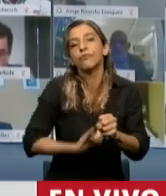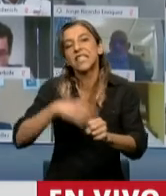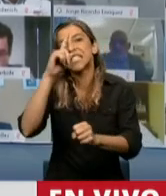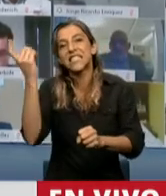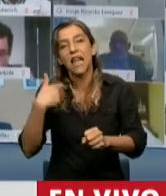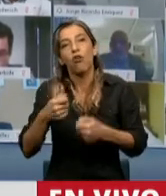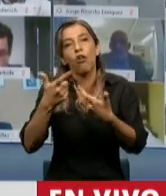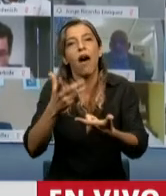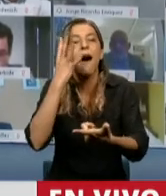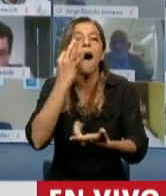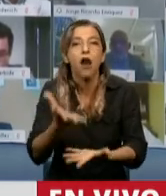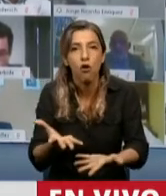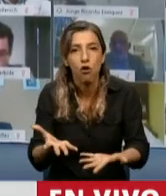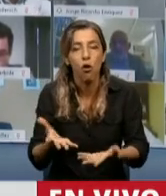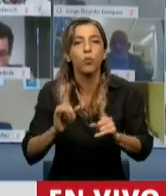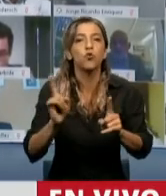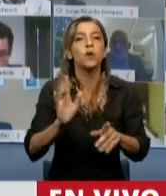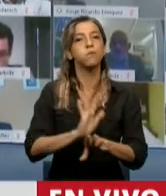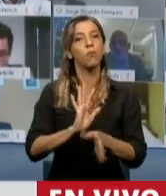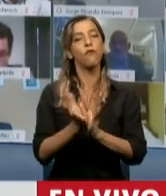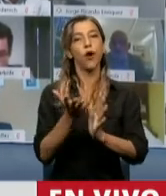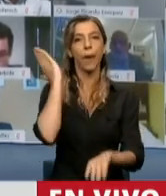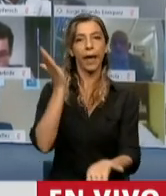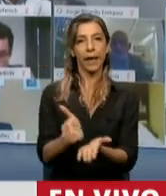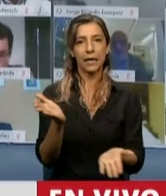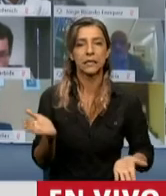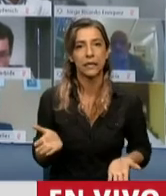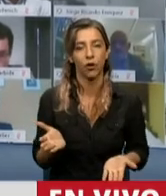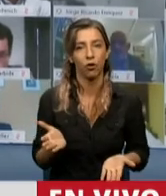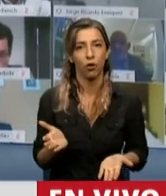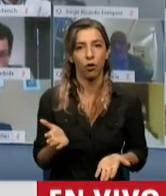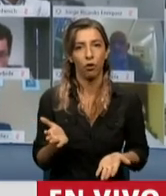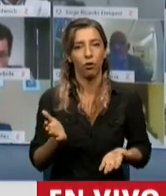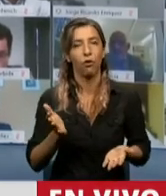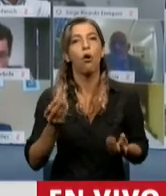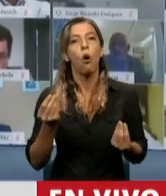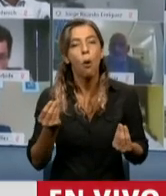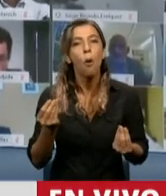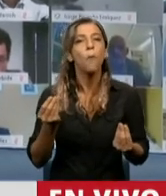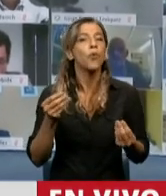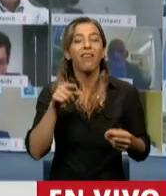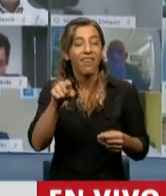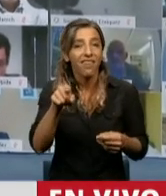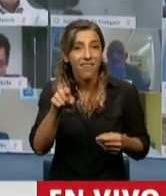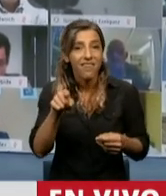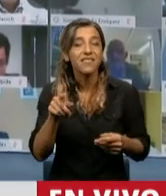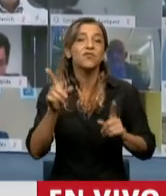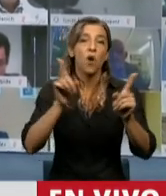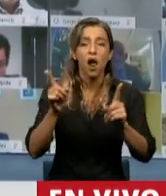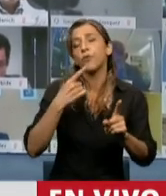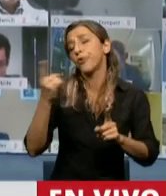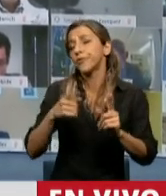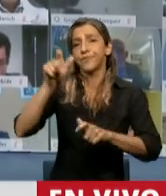aportó, porque esto genera un incentivo perverso que anula el sistema contributivo. Entonces genera lo que los